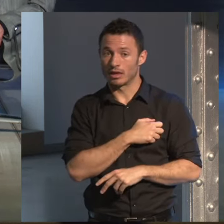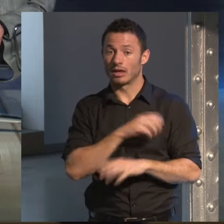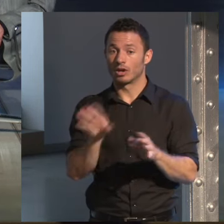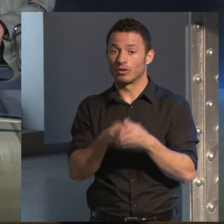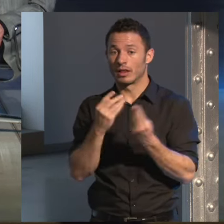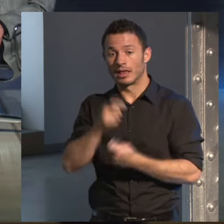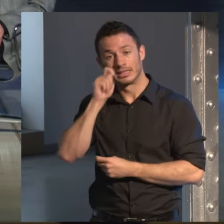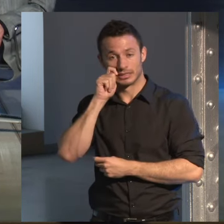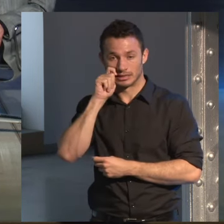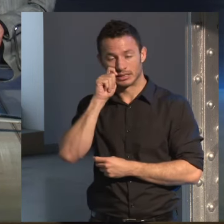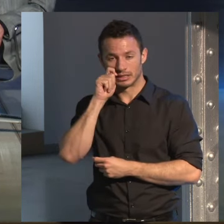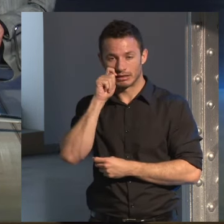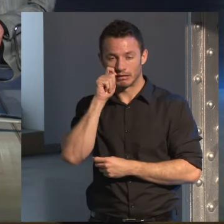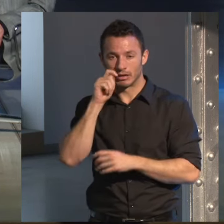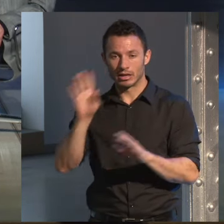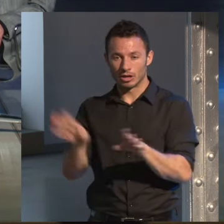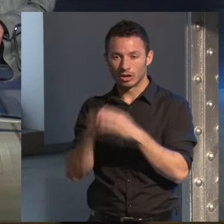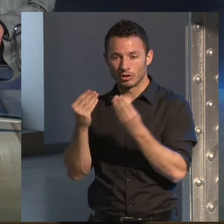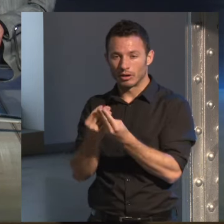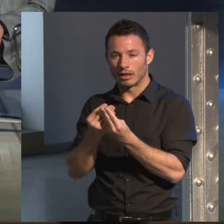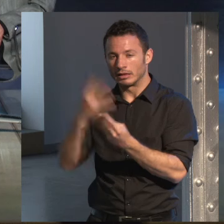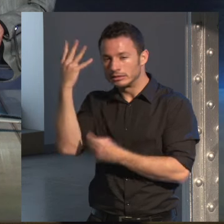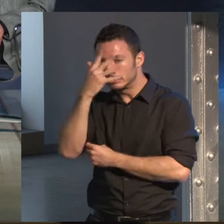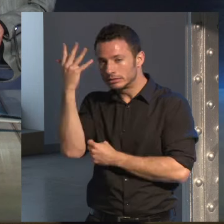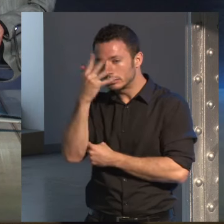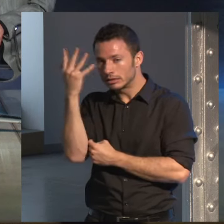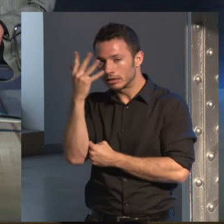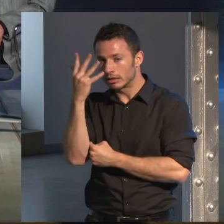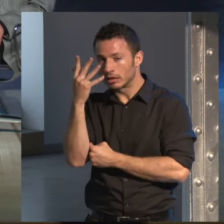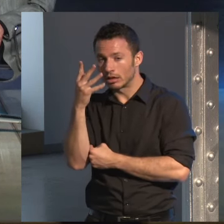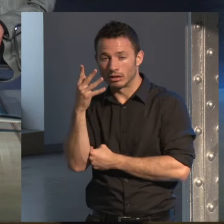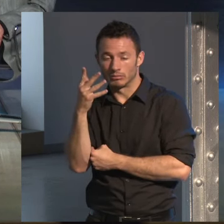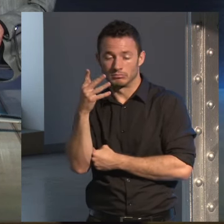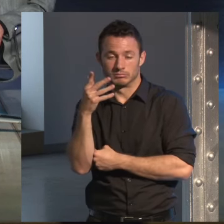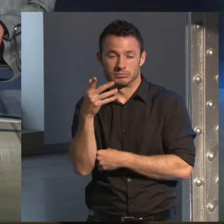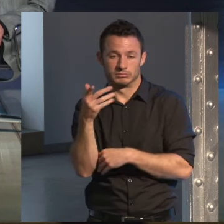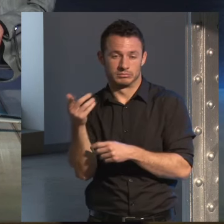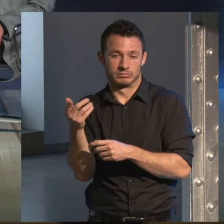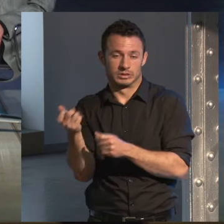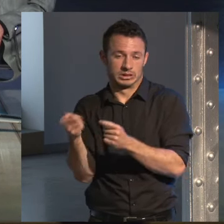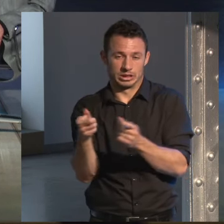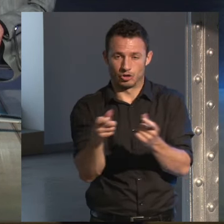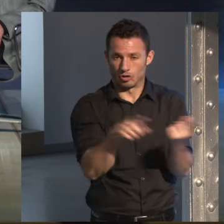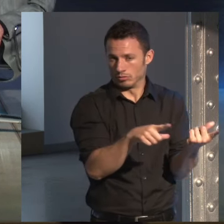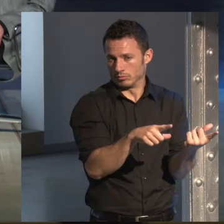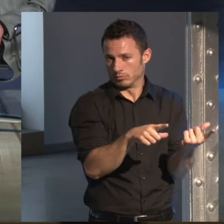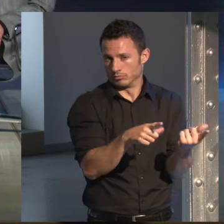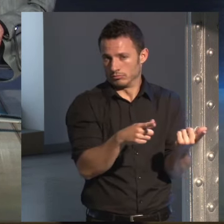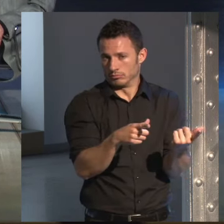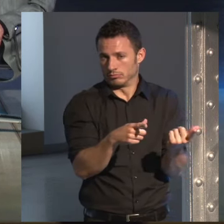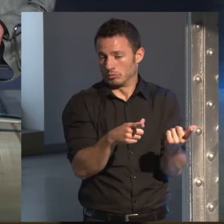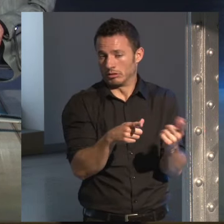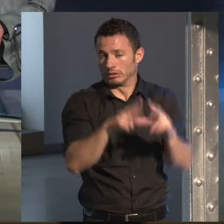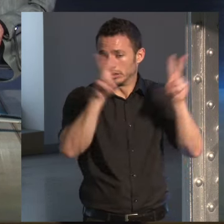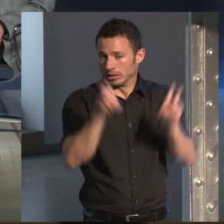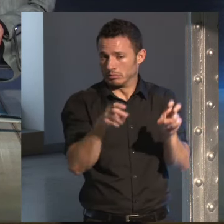detentivesca novela de intriga son todas posibles para hablar más o menos de lo